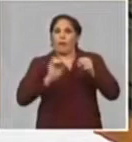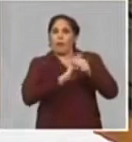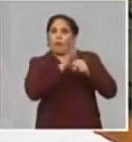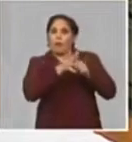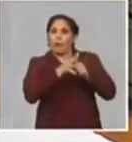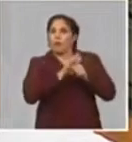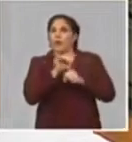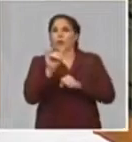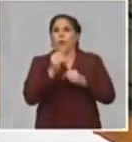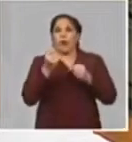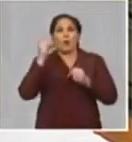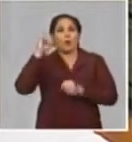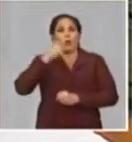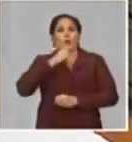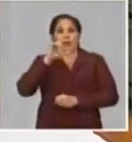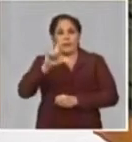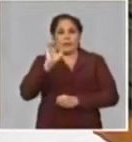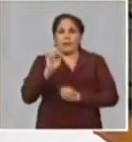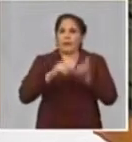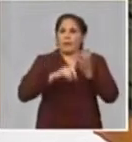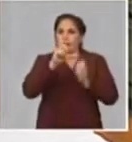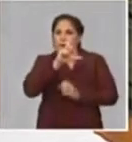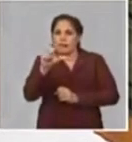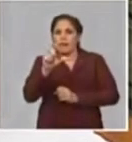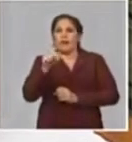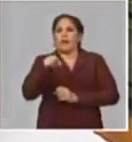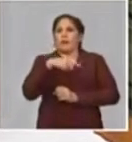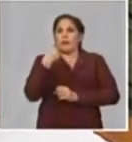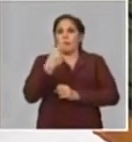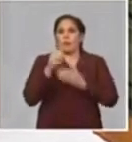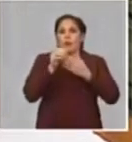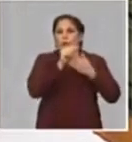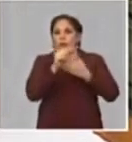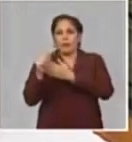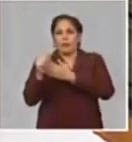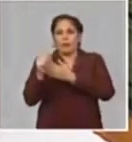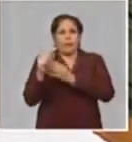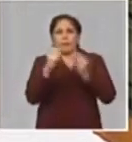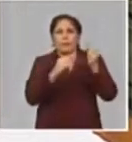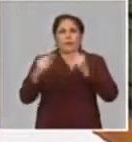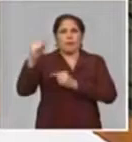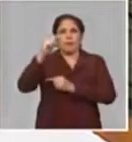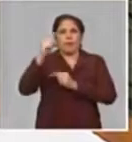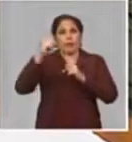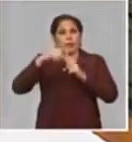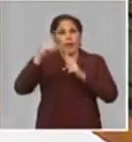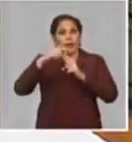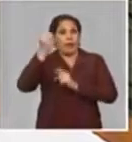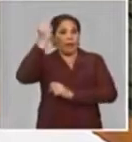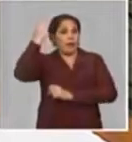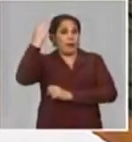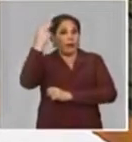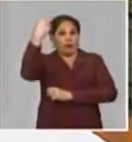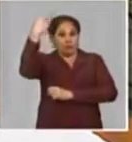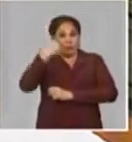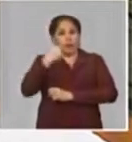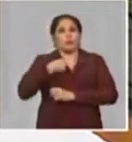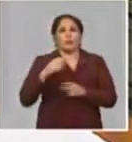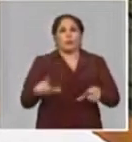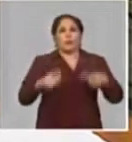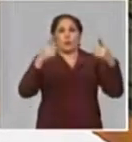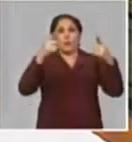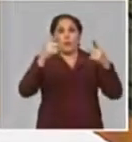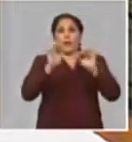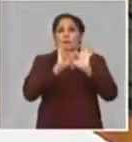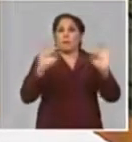conducción de la Unión de Jóvenes Comunistas, el Partido Comunista de Cuba, en la guía, sobre todo en todas las tareas que estamos desarrollando. Y un